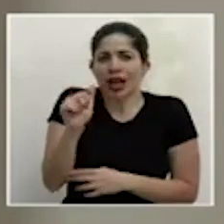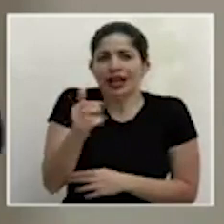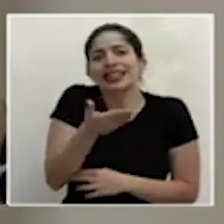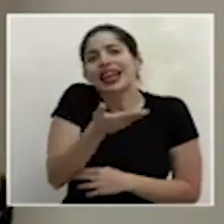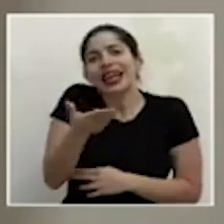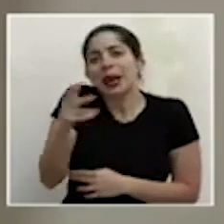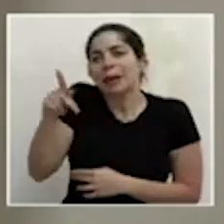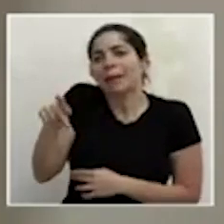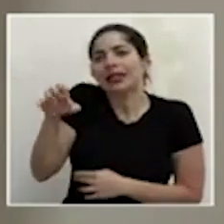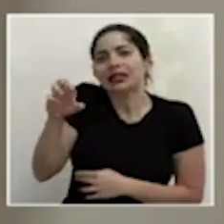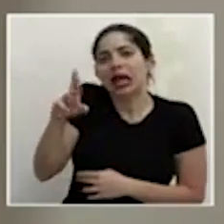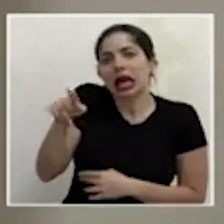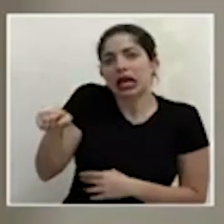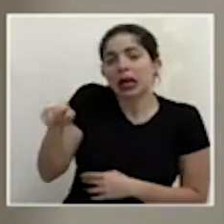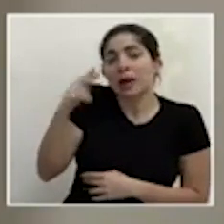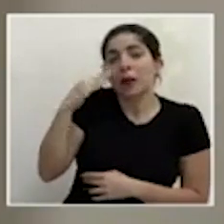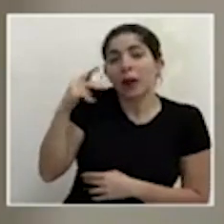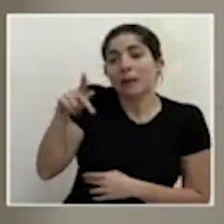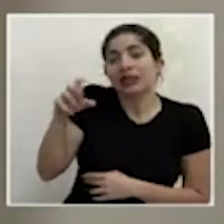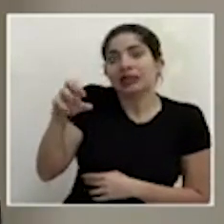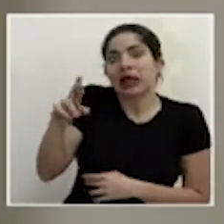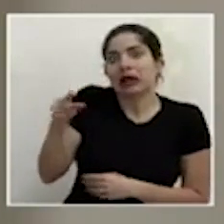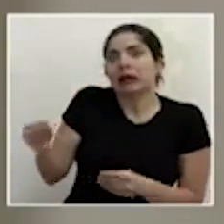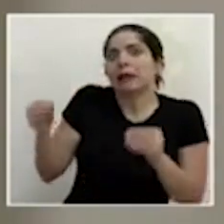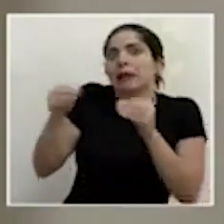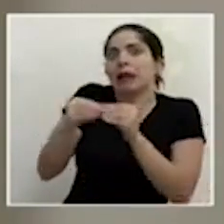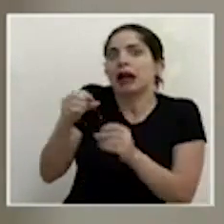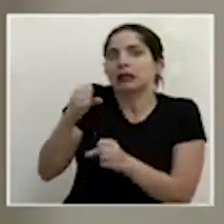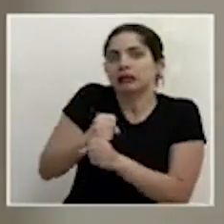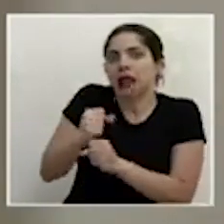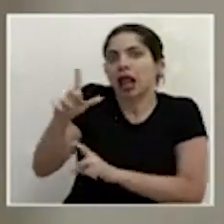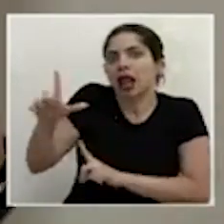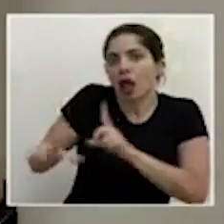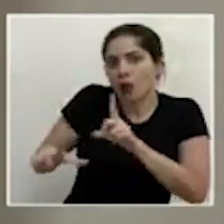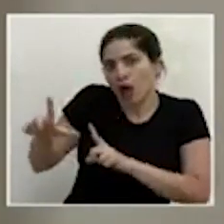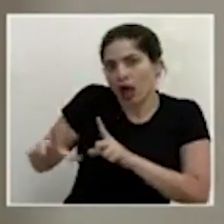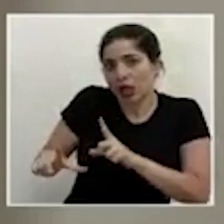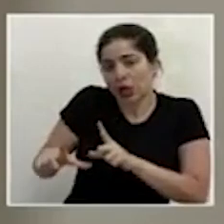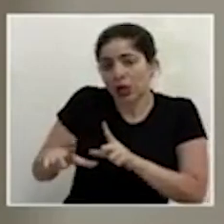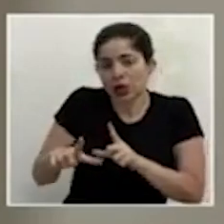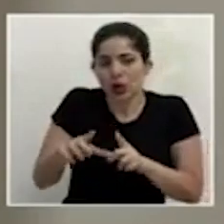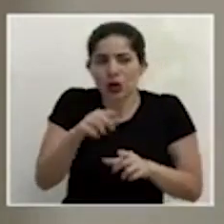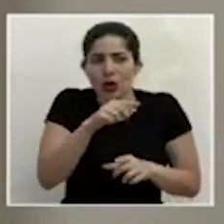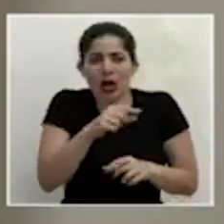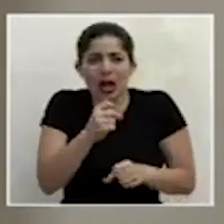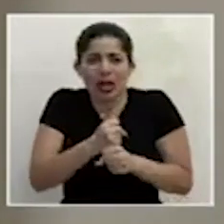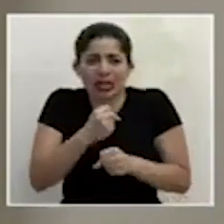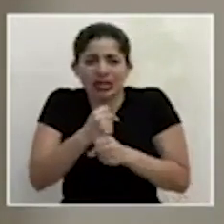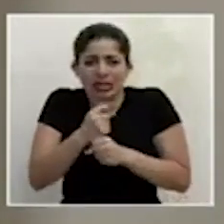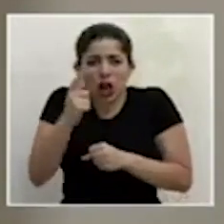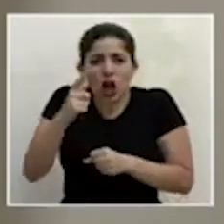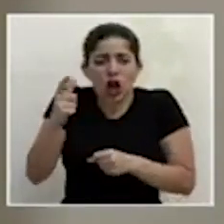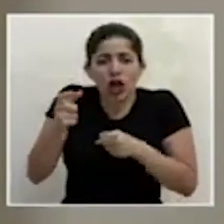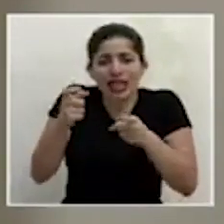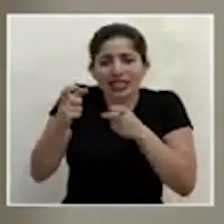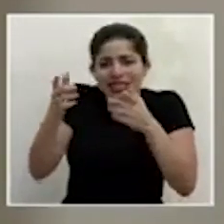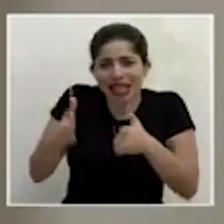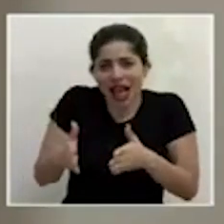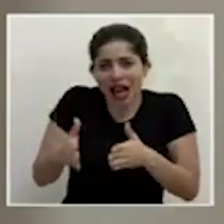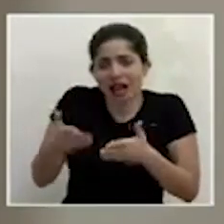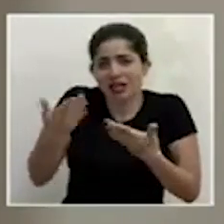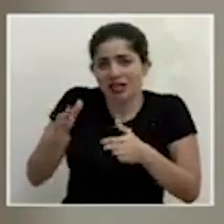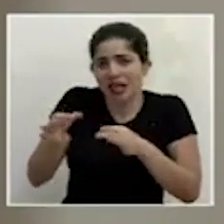que involucra mucho más trabajo de laboratorio y toda esa operativa logística que